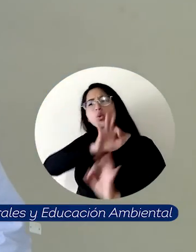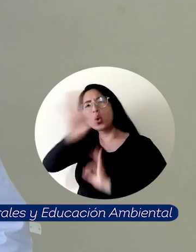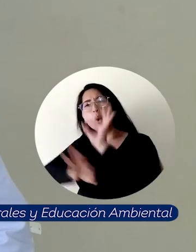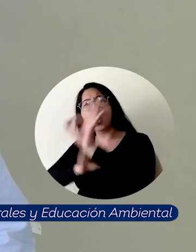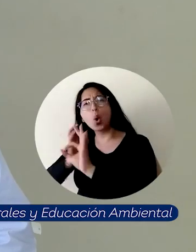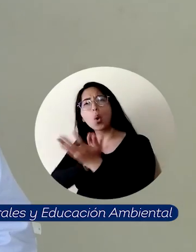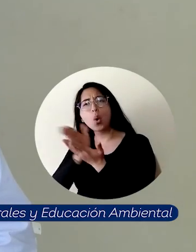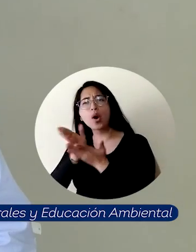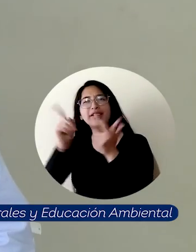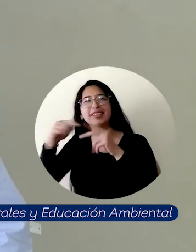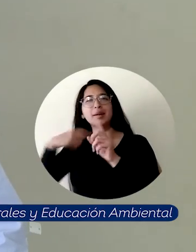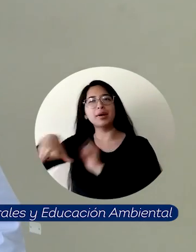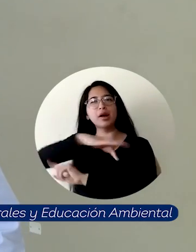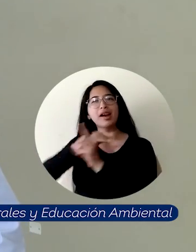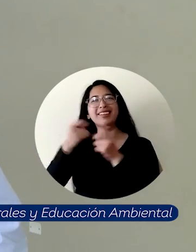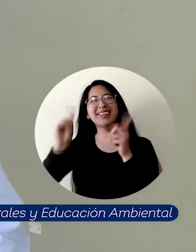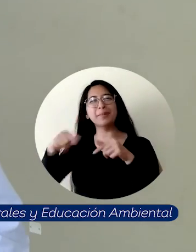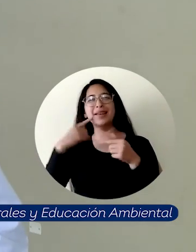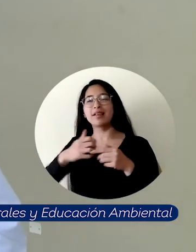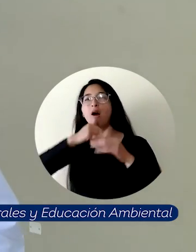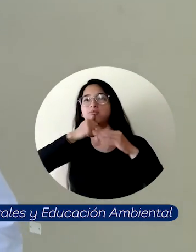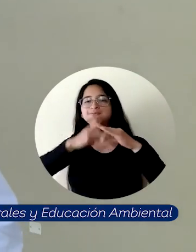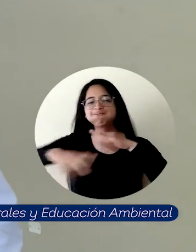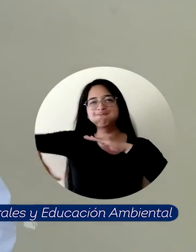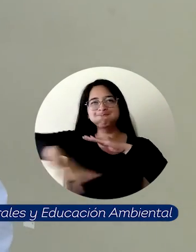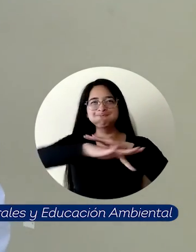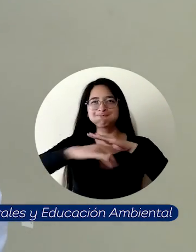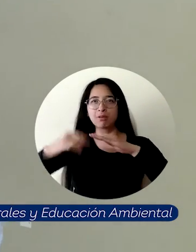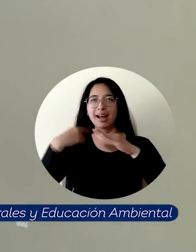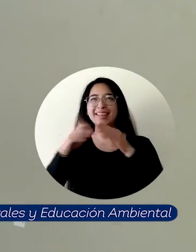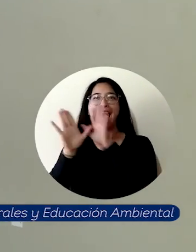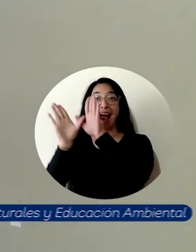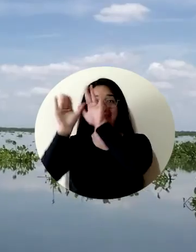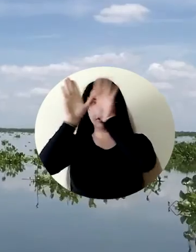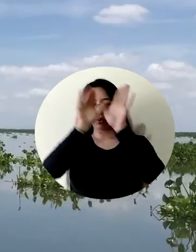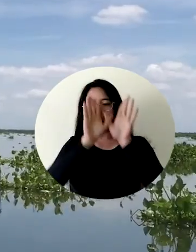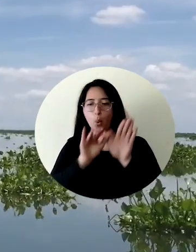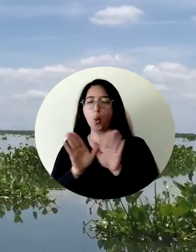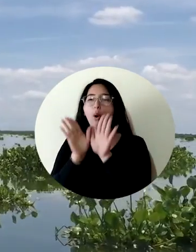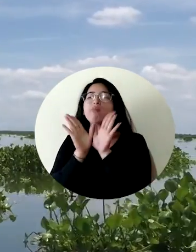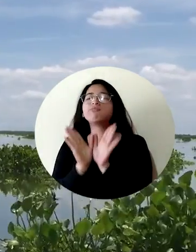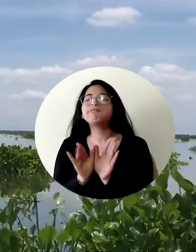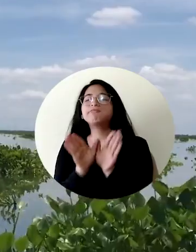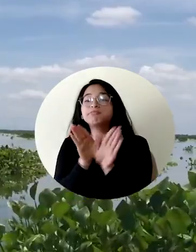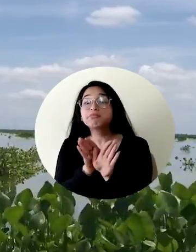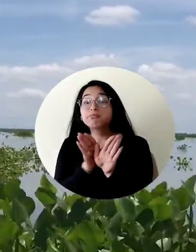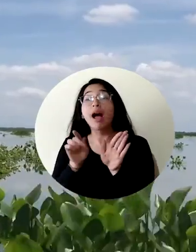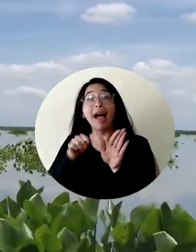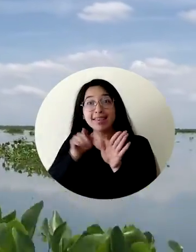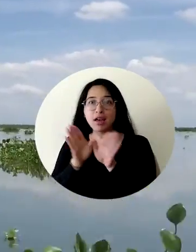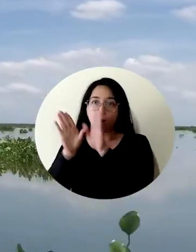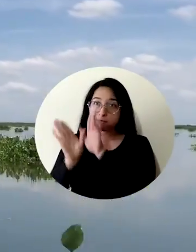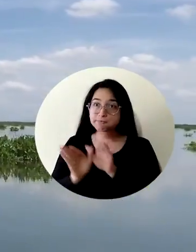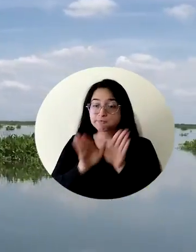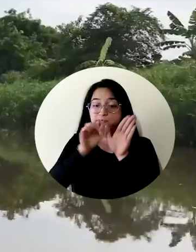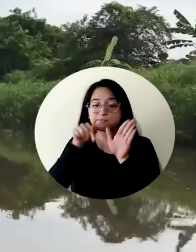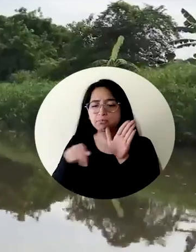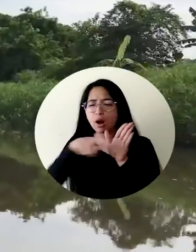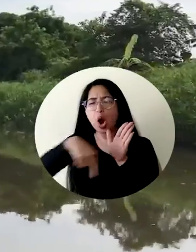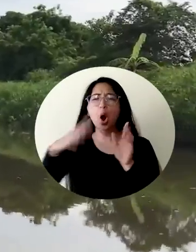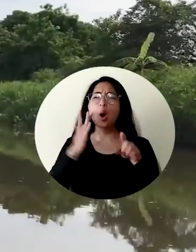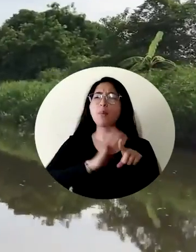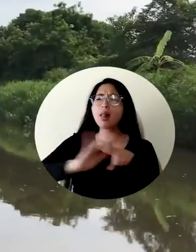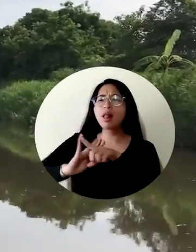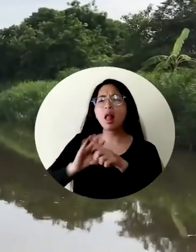el conocimiento de la ecología y conservación de las aves acuáticas asociadas a humedales y cómo se podría